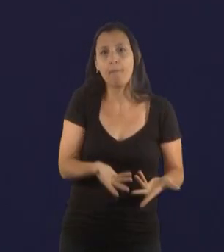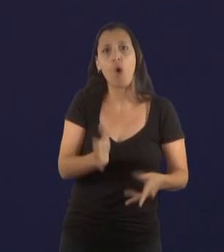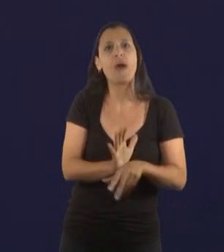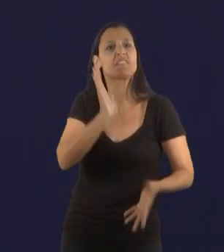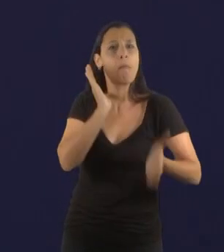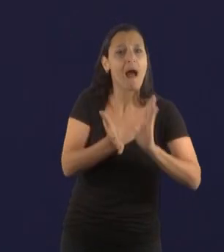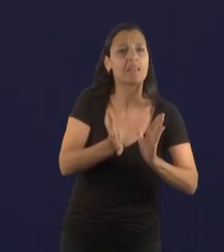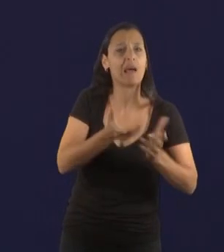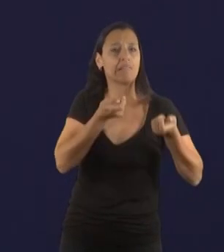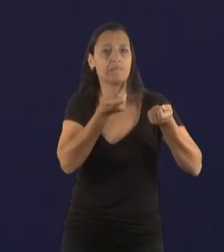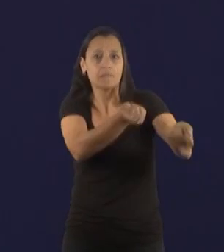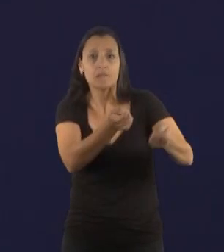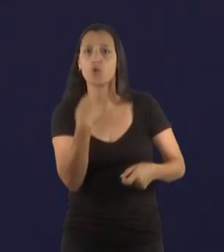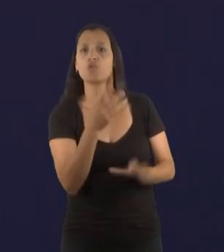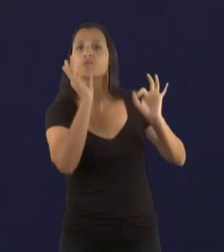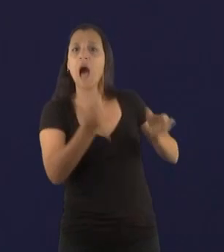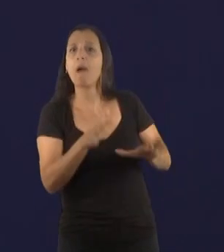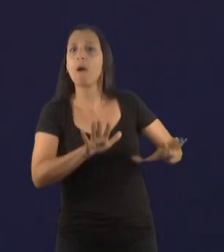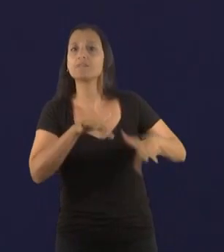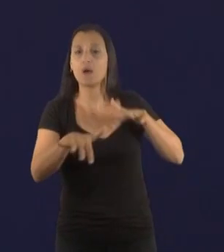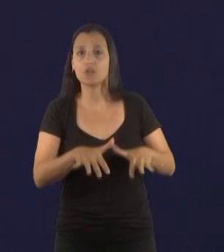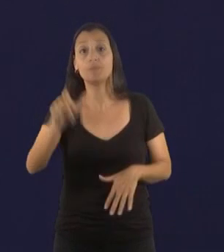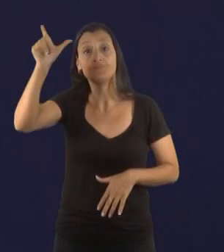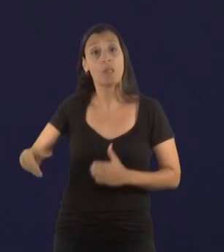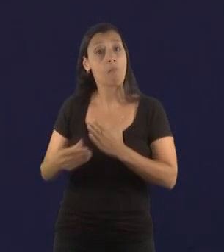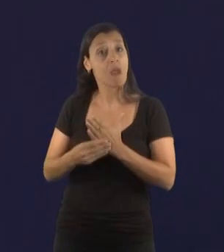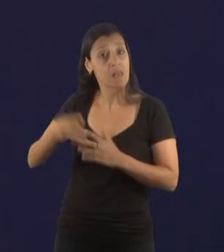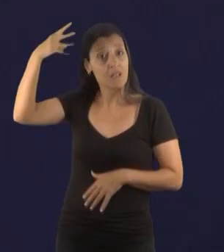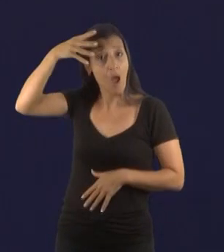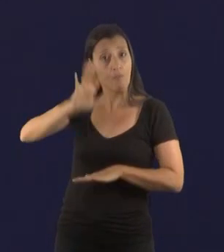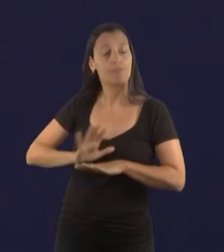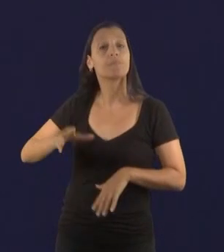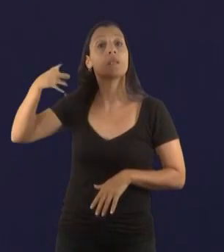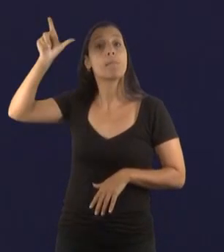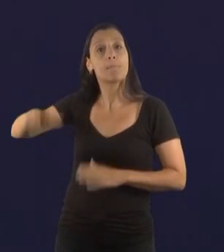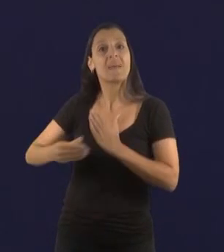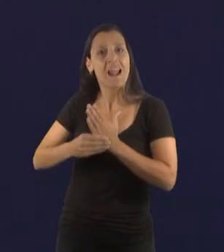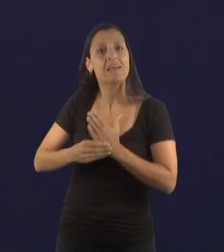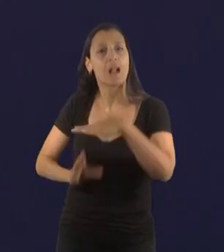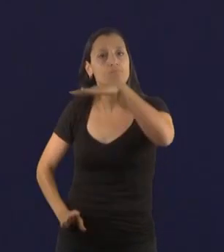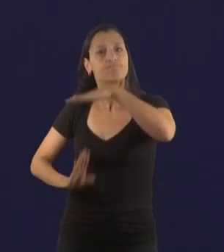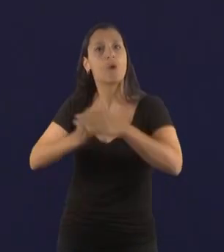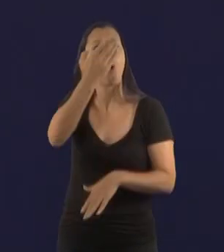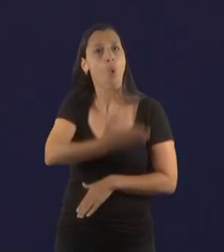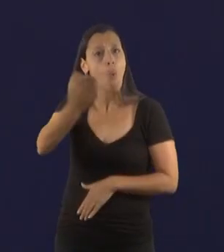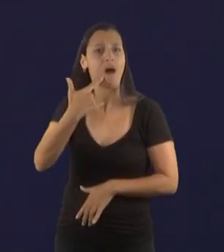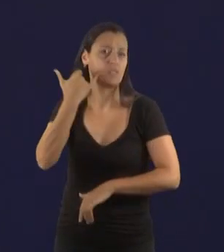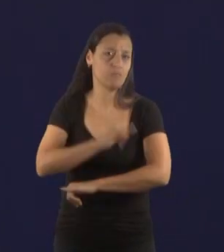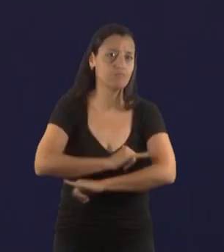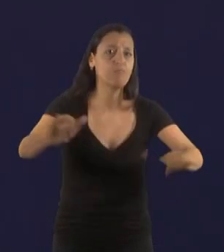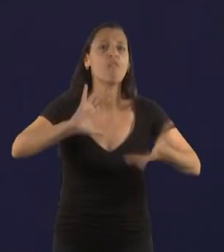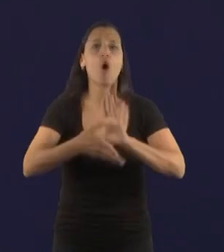entendemos. Ya la Ministra de Capital Humano anunció cuál va a ser la